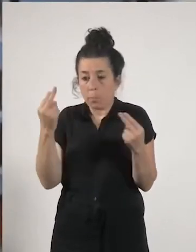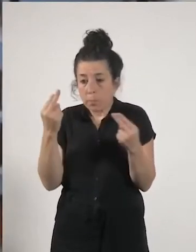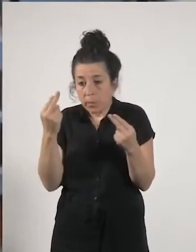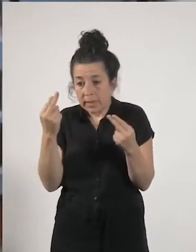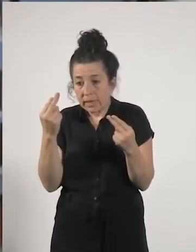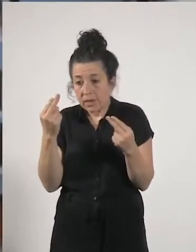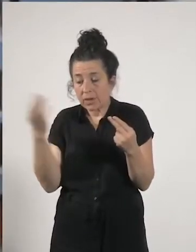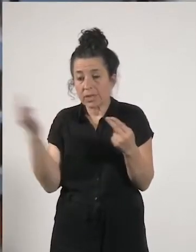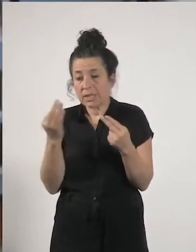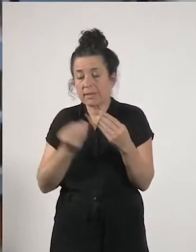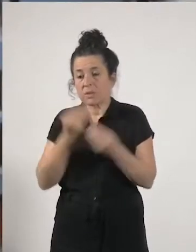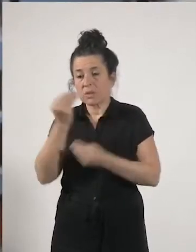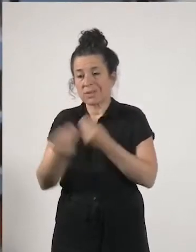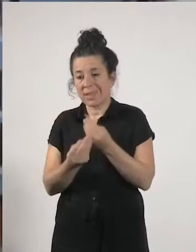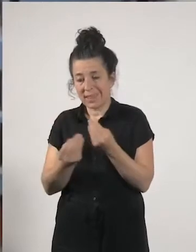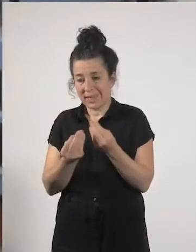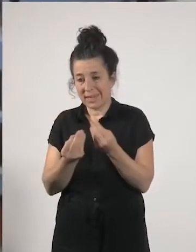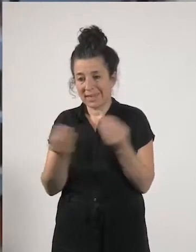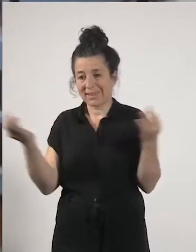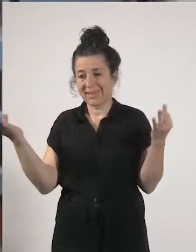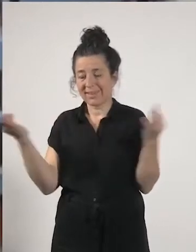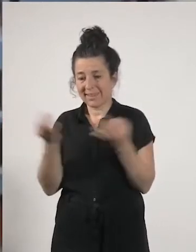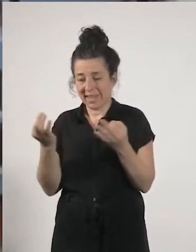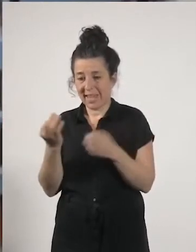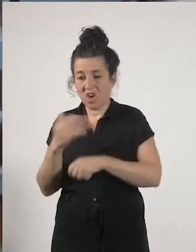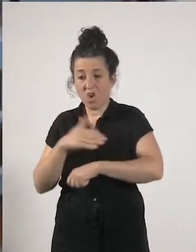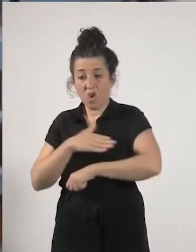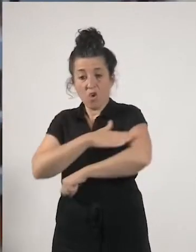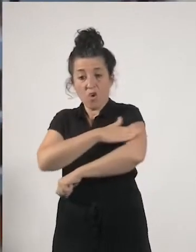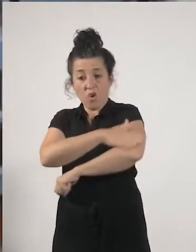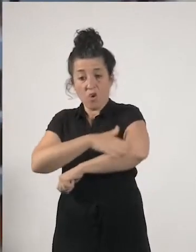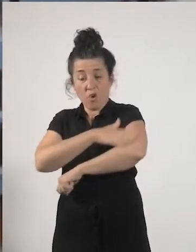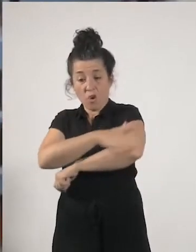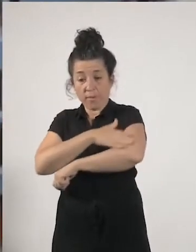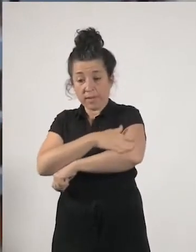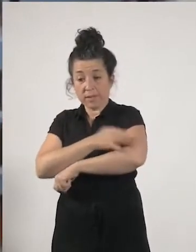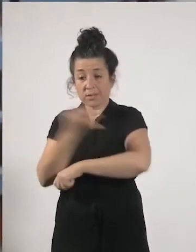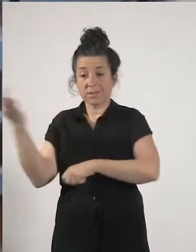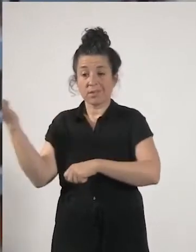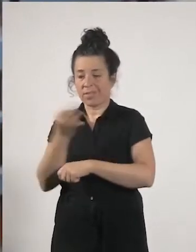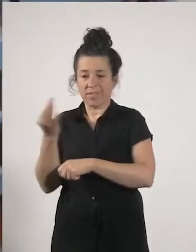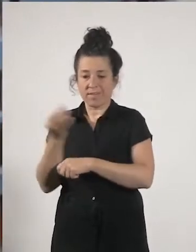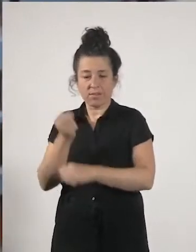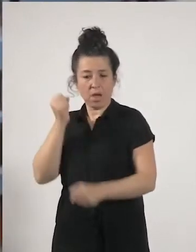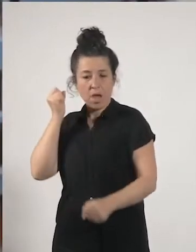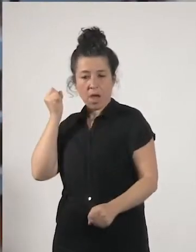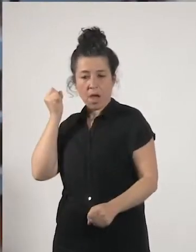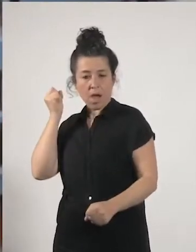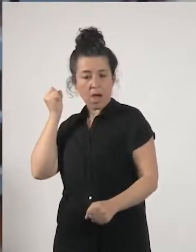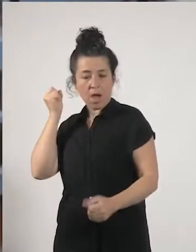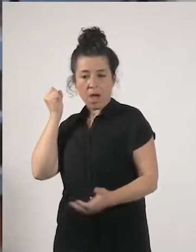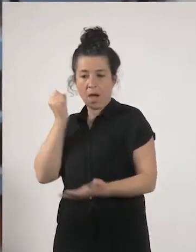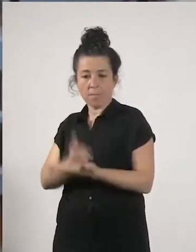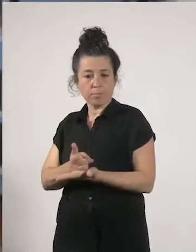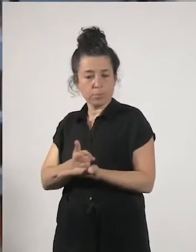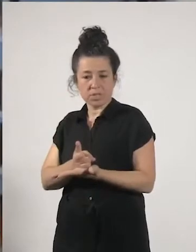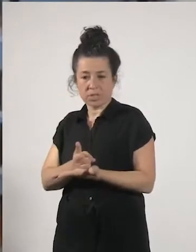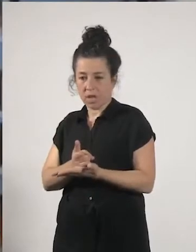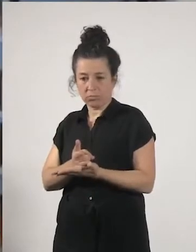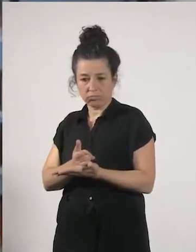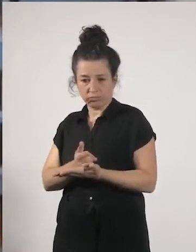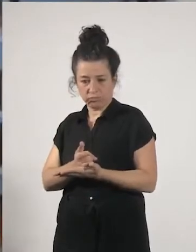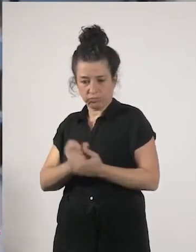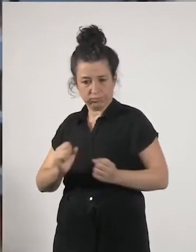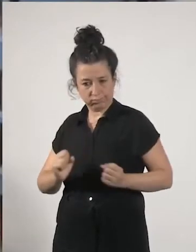es hacer es también los gobiernos deberían de hacer una apuesta firme por empresas que funcionen